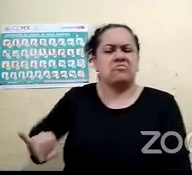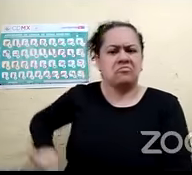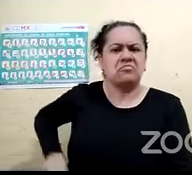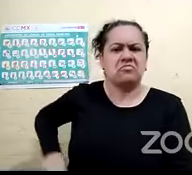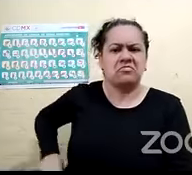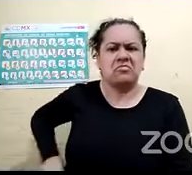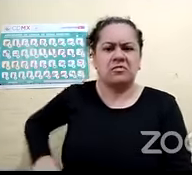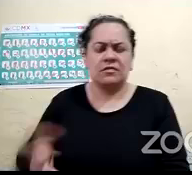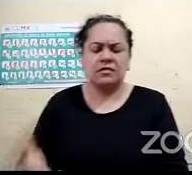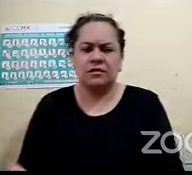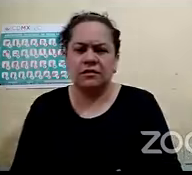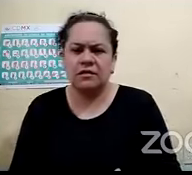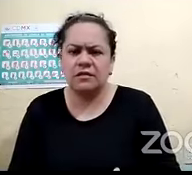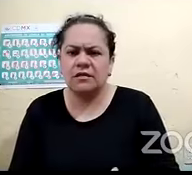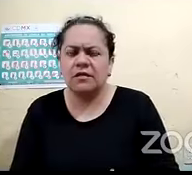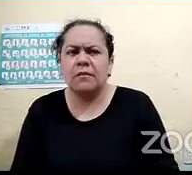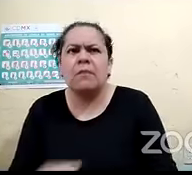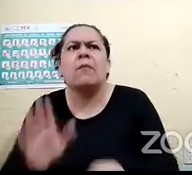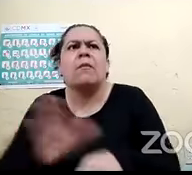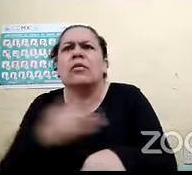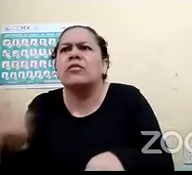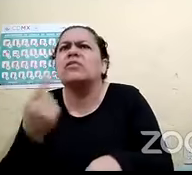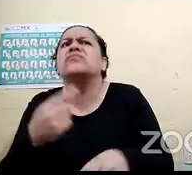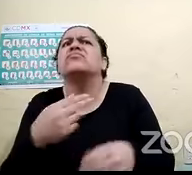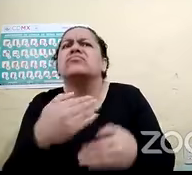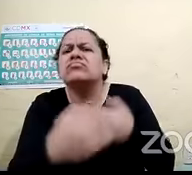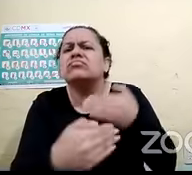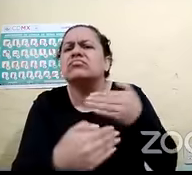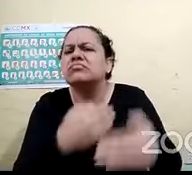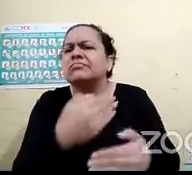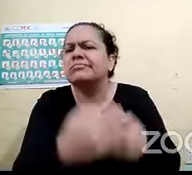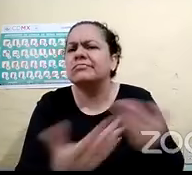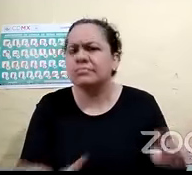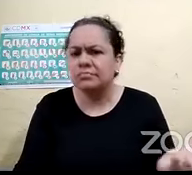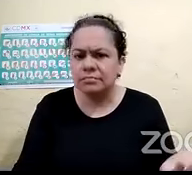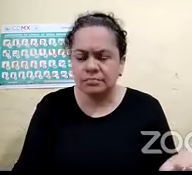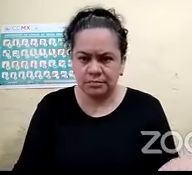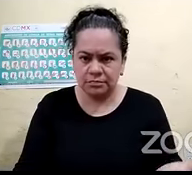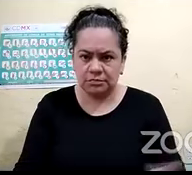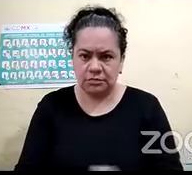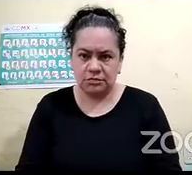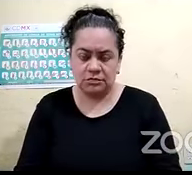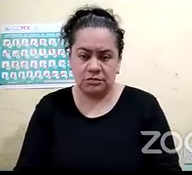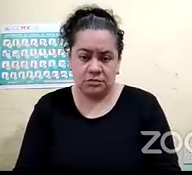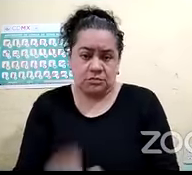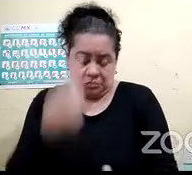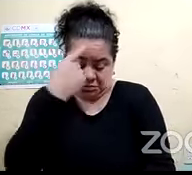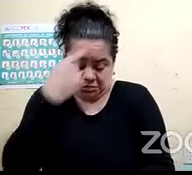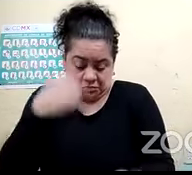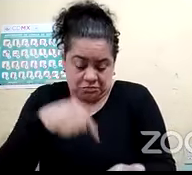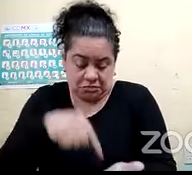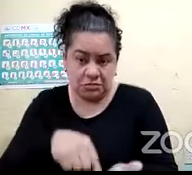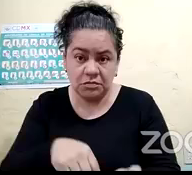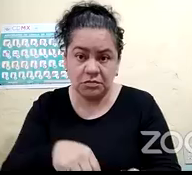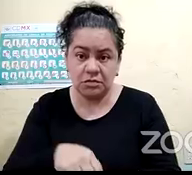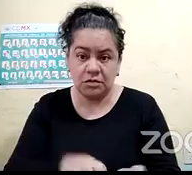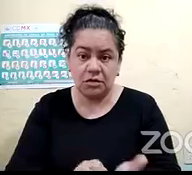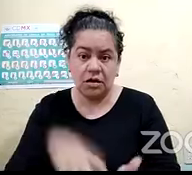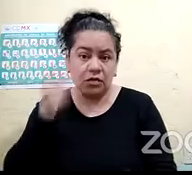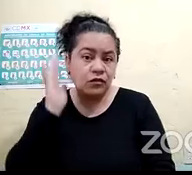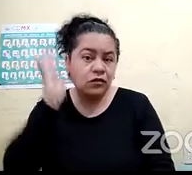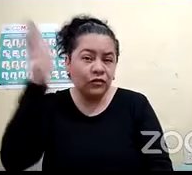siguiera, ¿no? Y pues así ahí como mis, según yo, mis planes para hacer justicia,